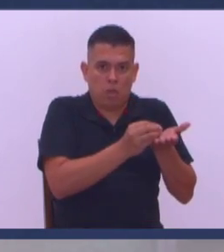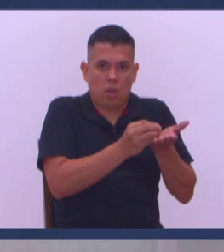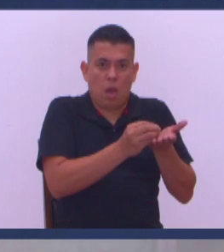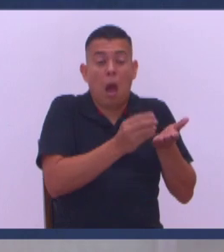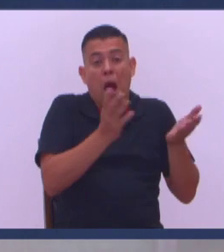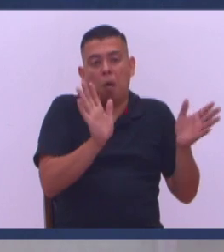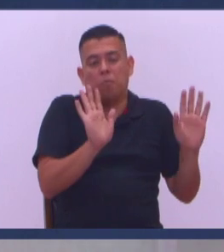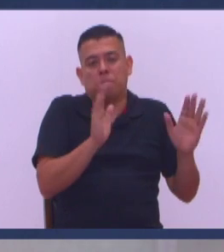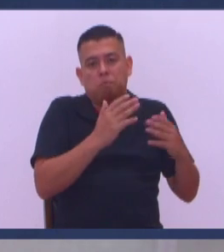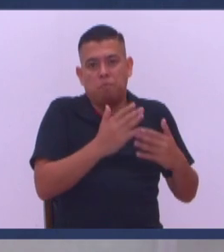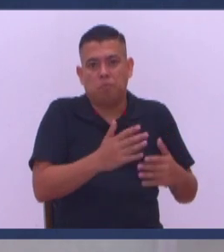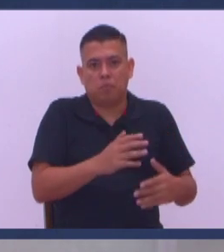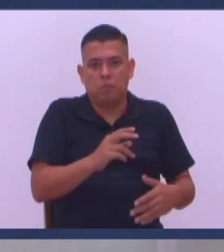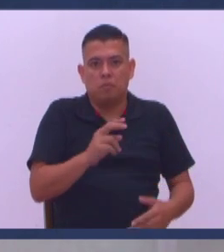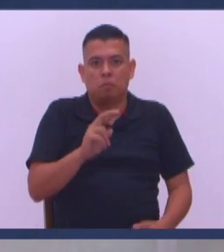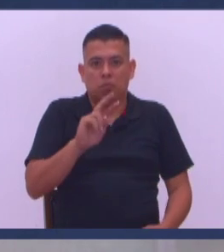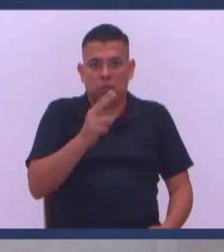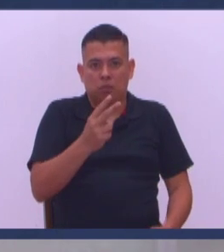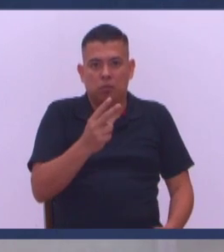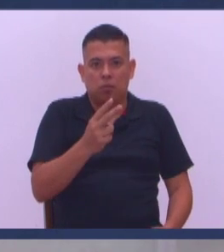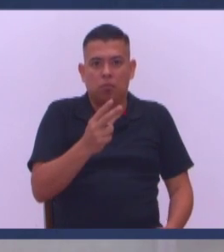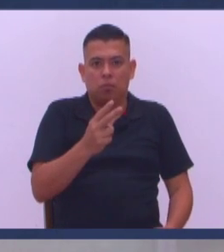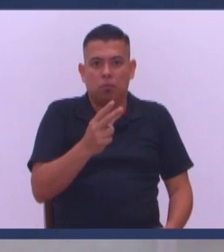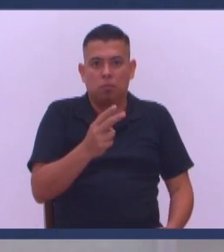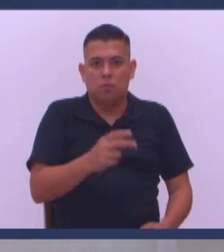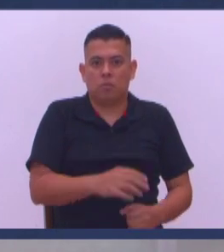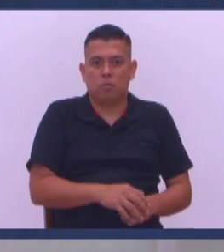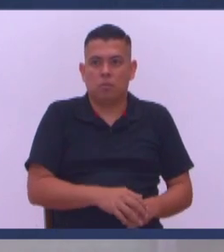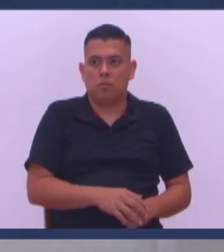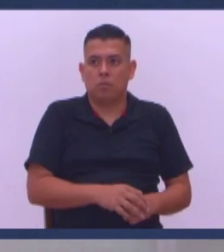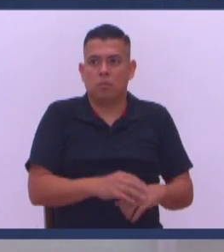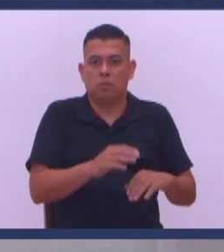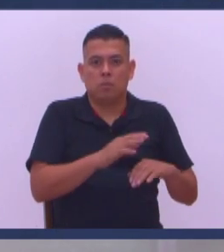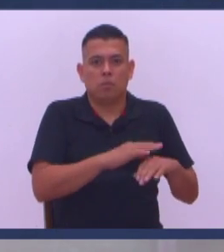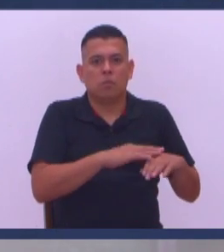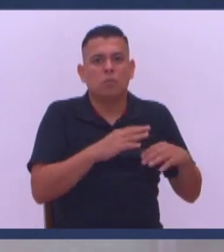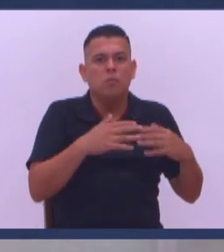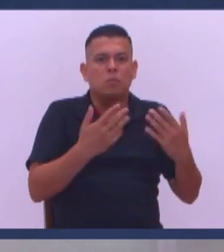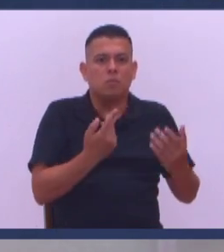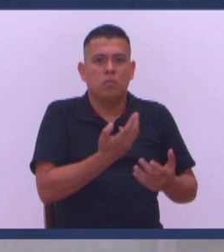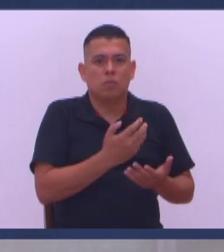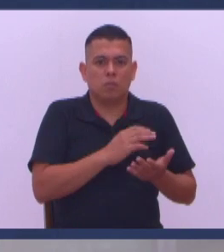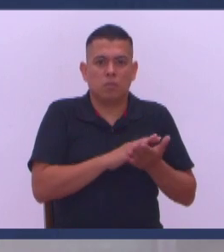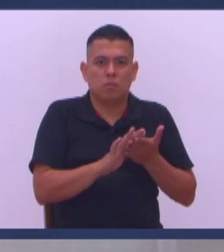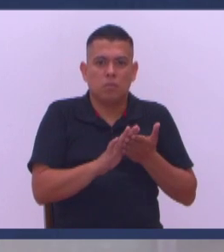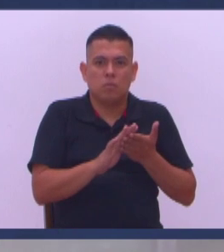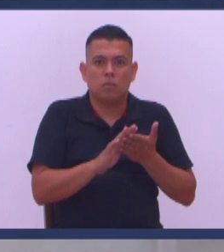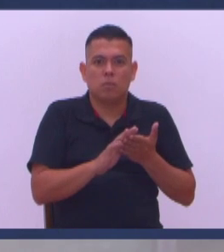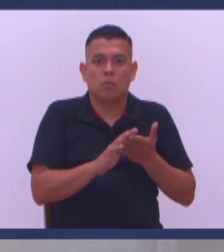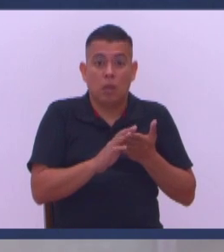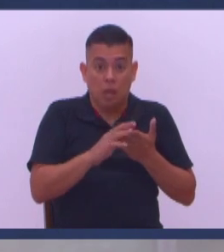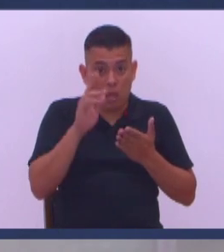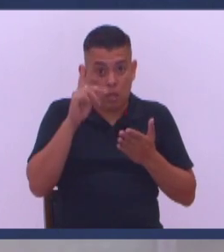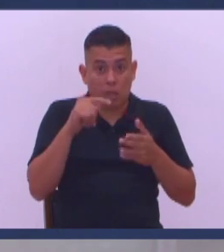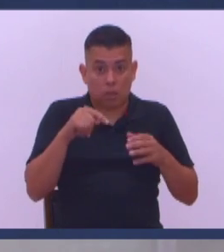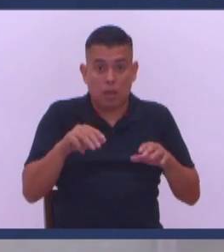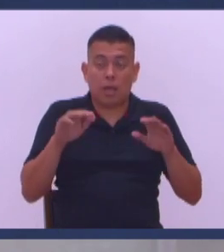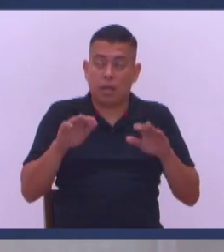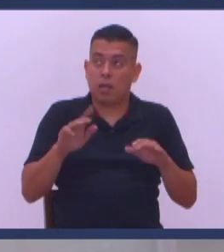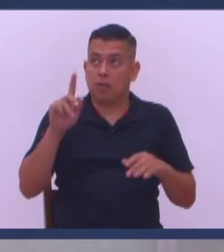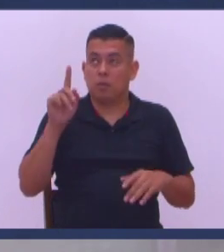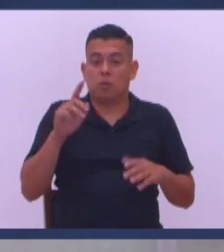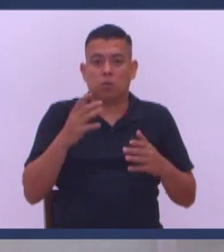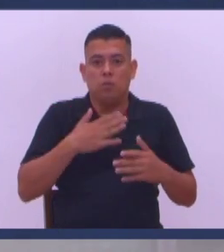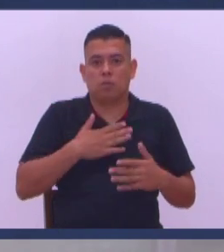apreciarlo Mucho Está la segunda lección Que Dios nos da Nos está llamando A qué A purificación Y a segundo A agradecer Lo que tenemos